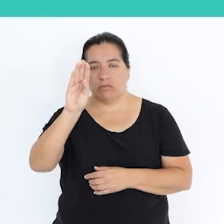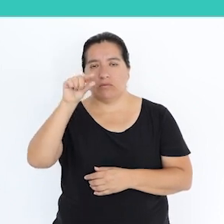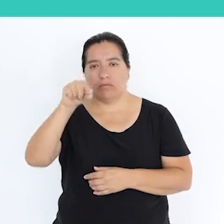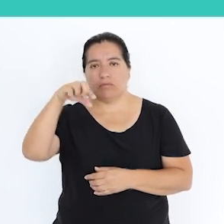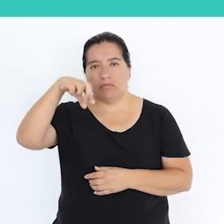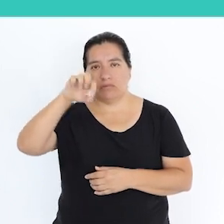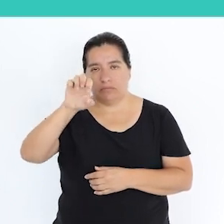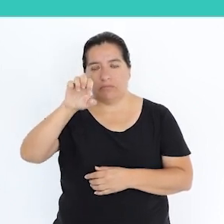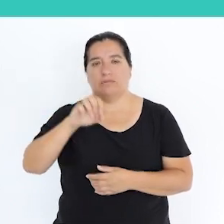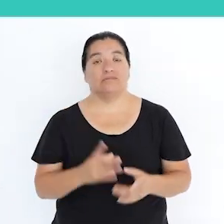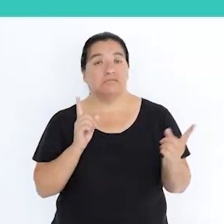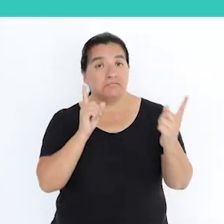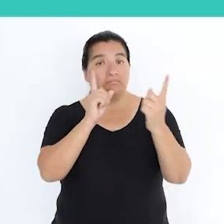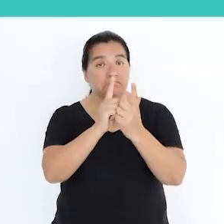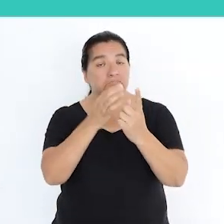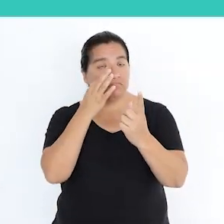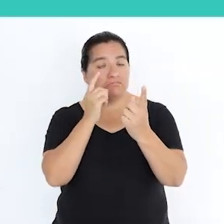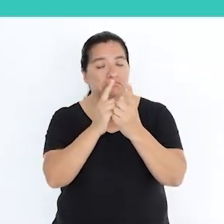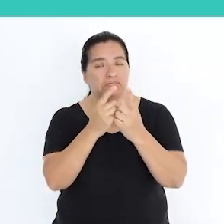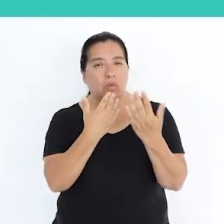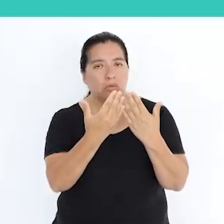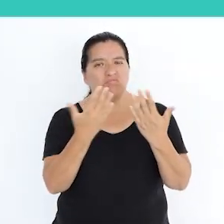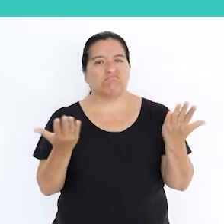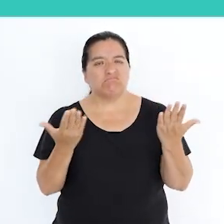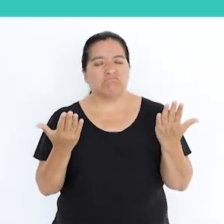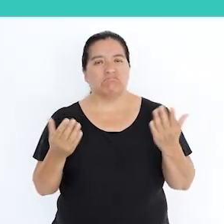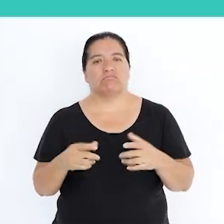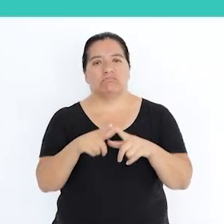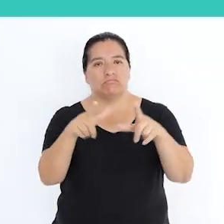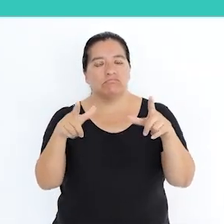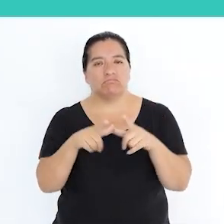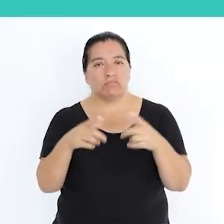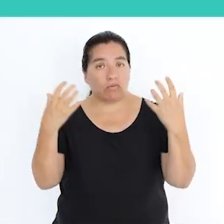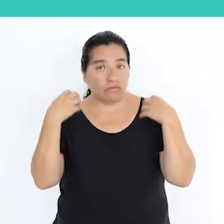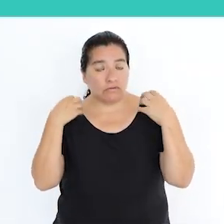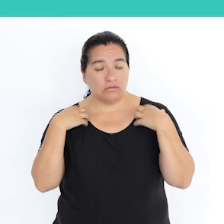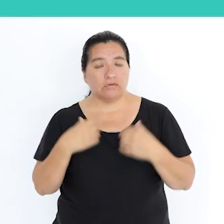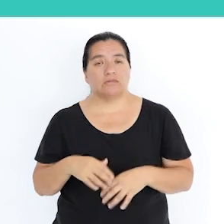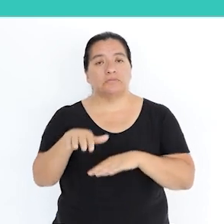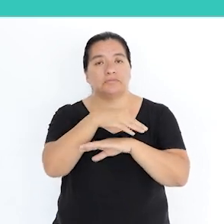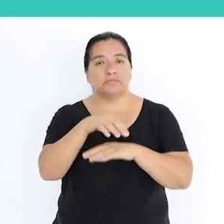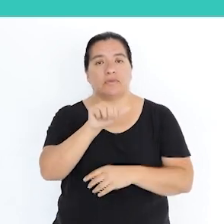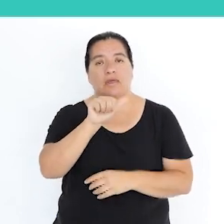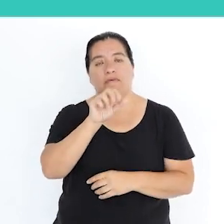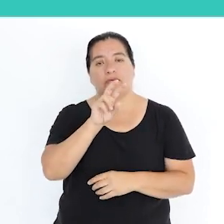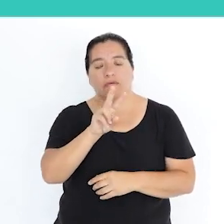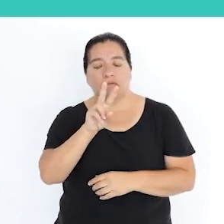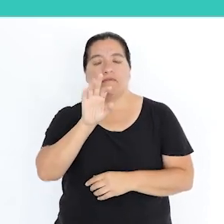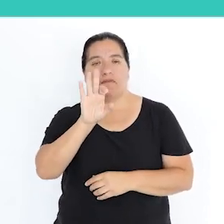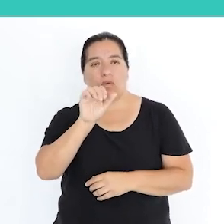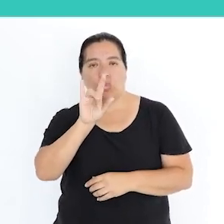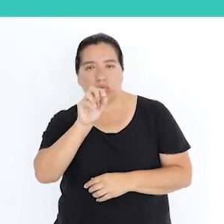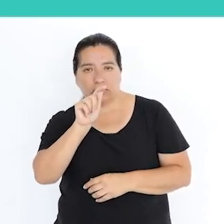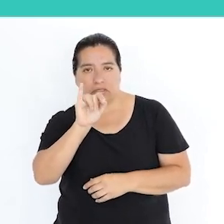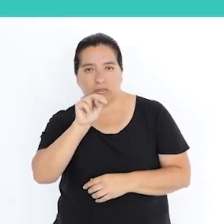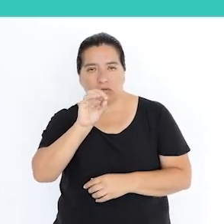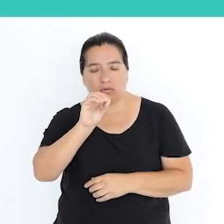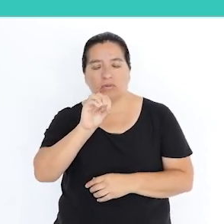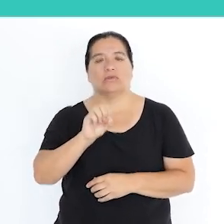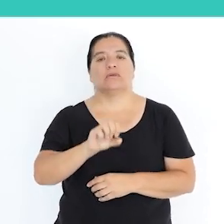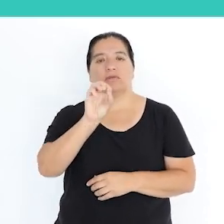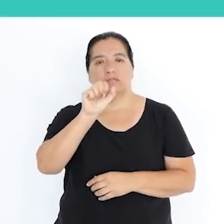De manera presencial acercándote a nuestra sede principal ubicada en la avenida Faustino Sánchez Carrión,